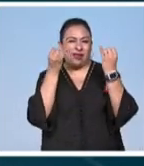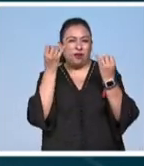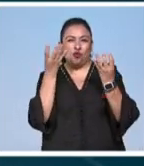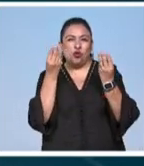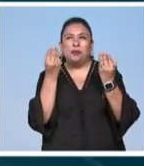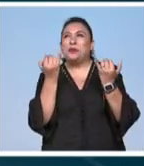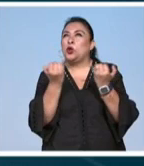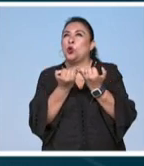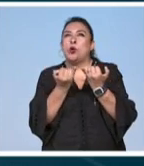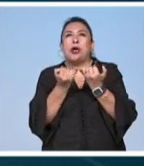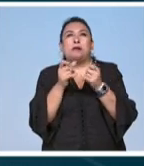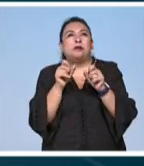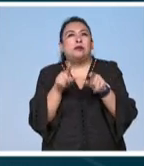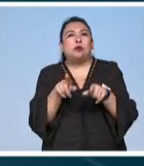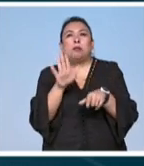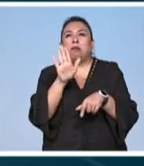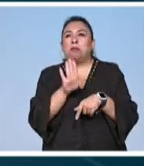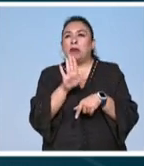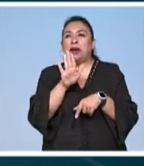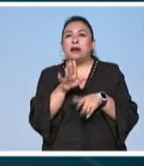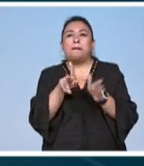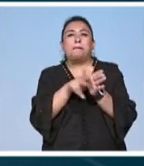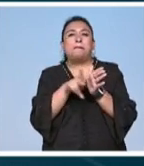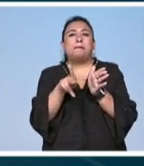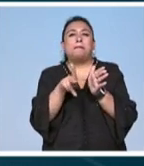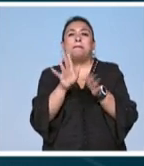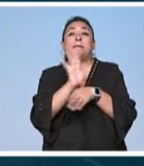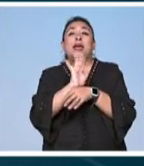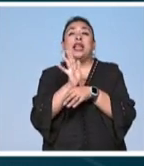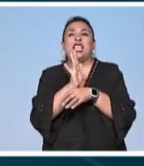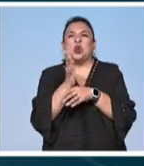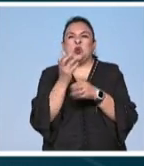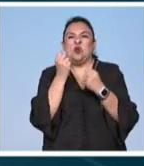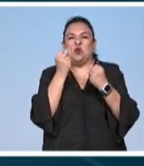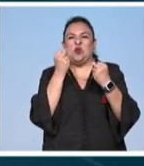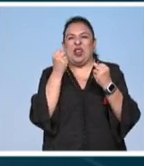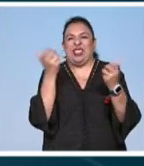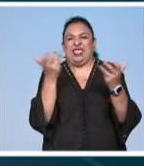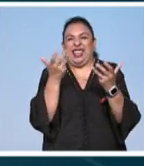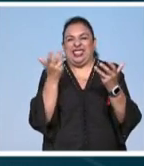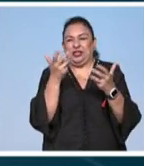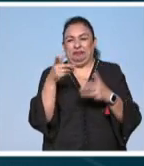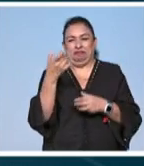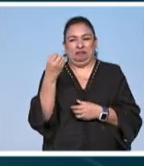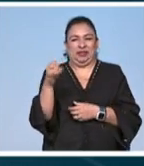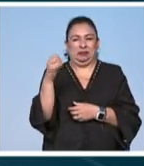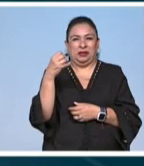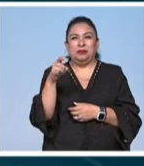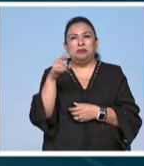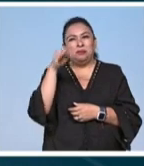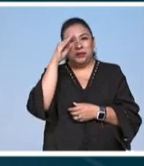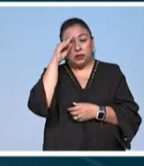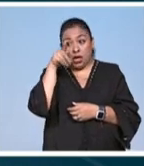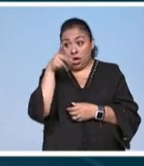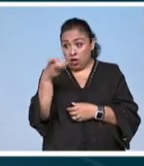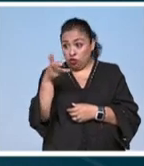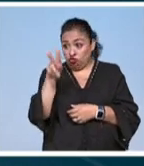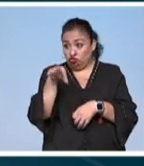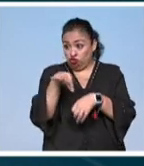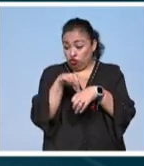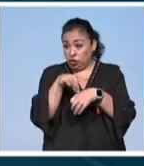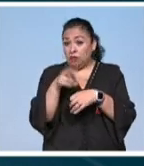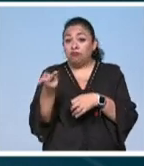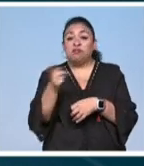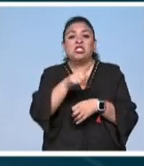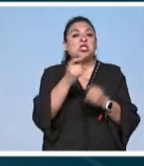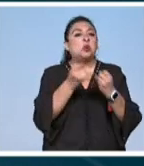hace cuenta las como si fueran las las películas de acción extrema no y que y parecería para ellos que eso es las así